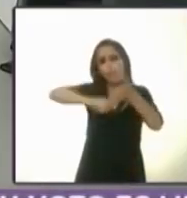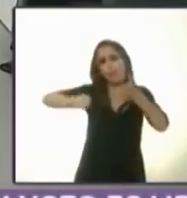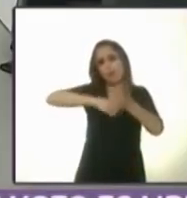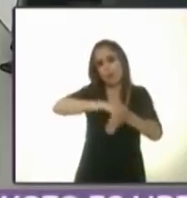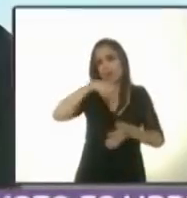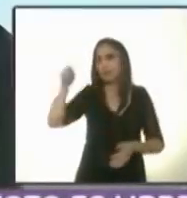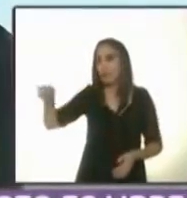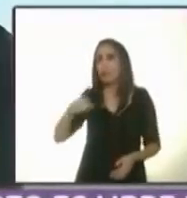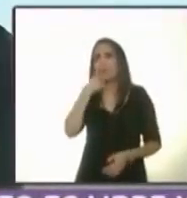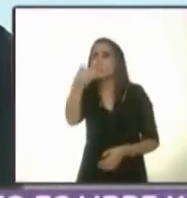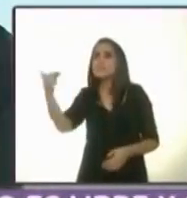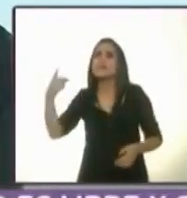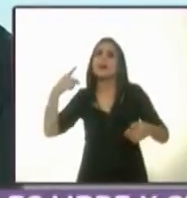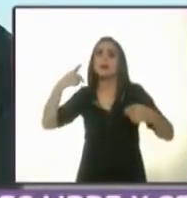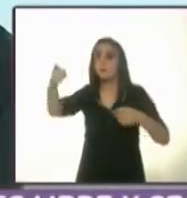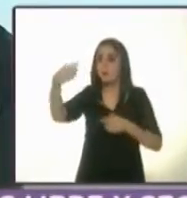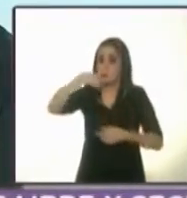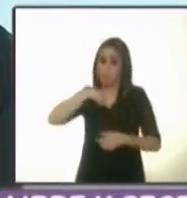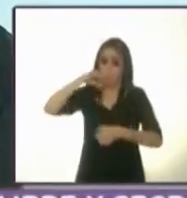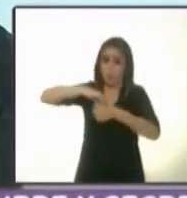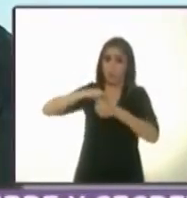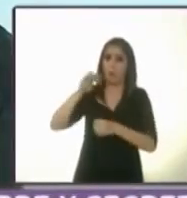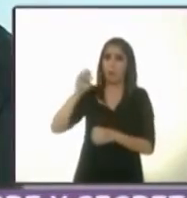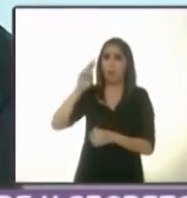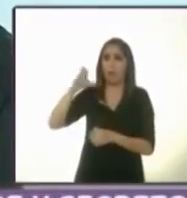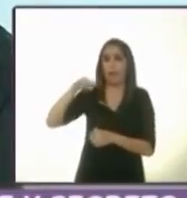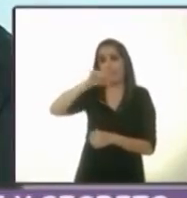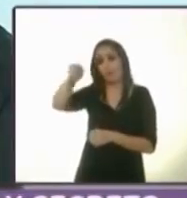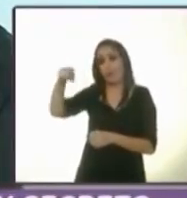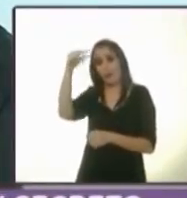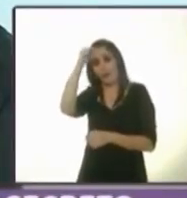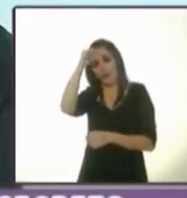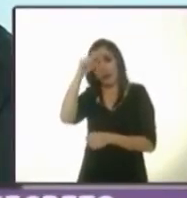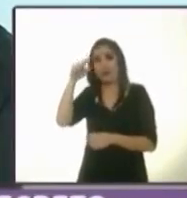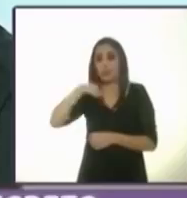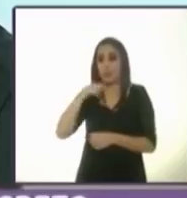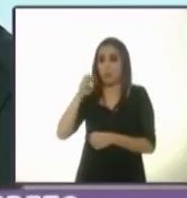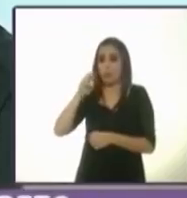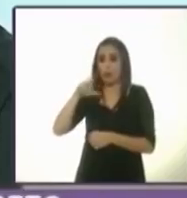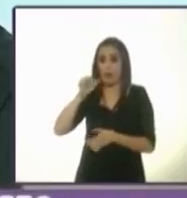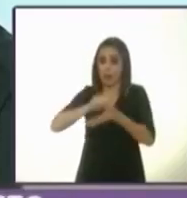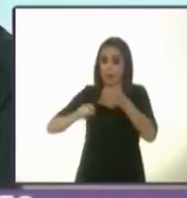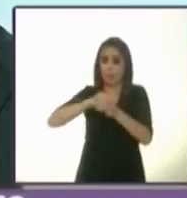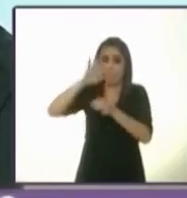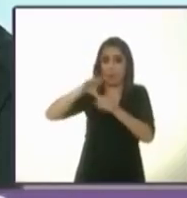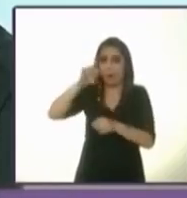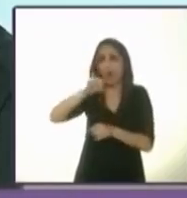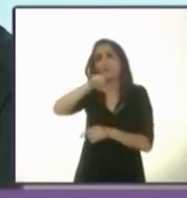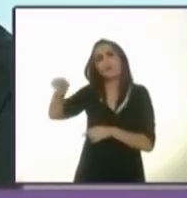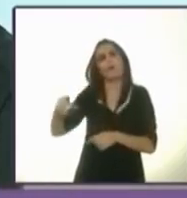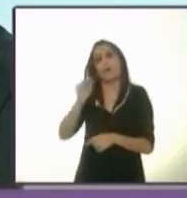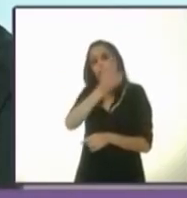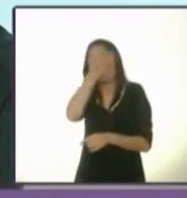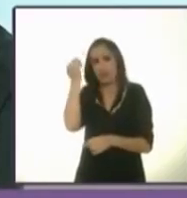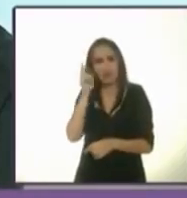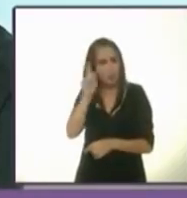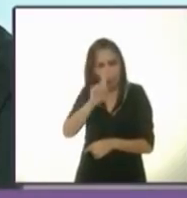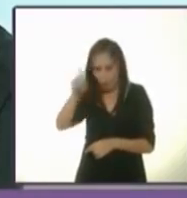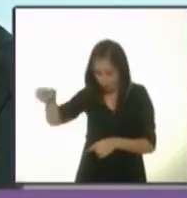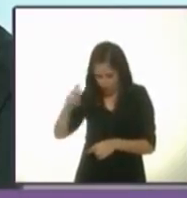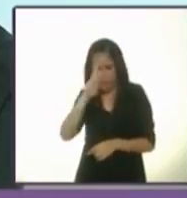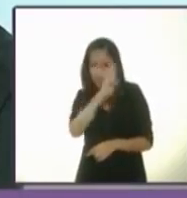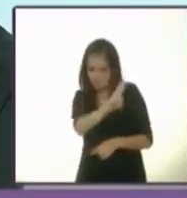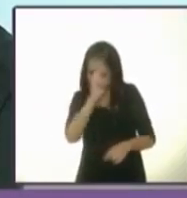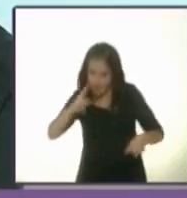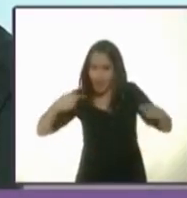es que le digas a la gente que si votan por Morena son inteligentes y si no votan por Morena es cooptación. Hay que respetar a los capitalinos.